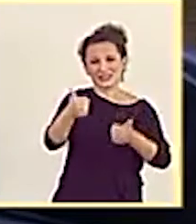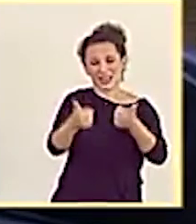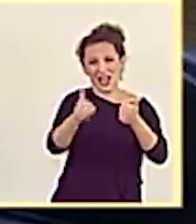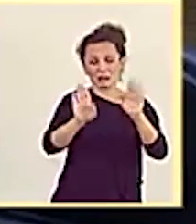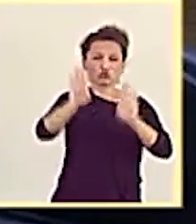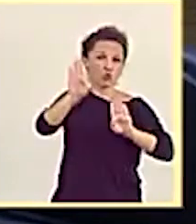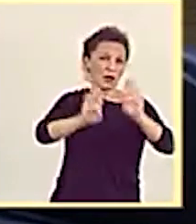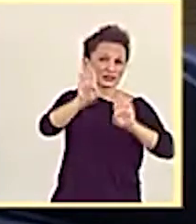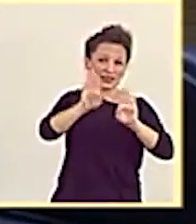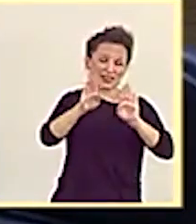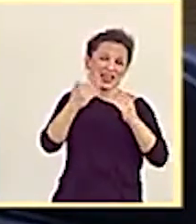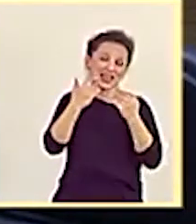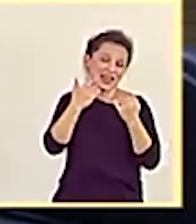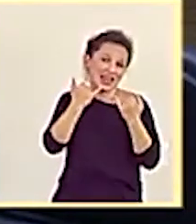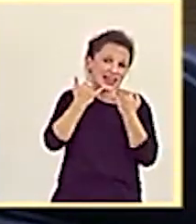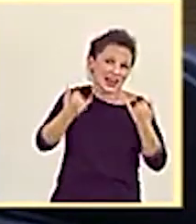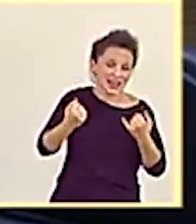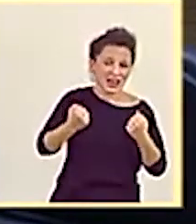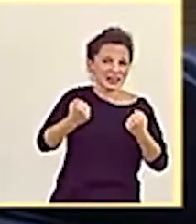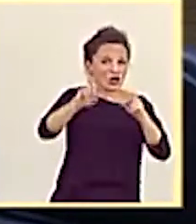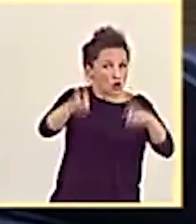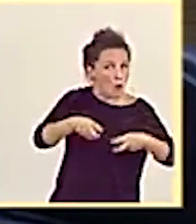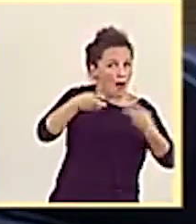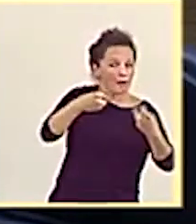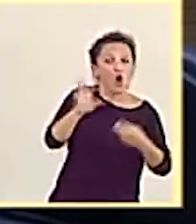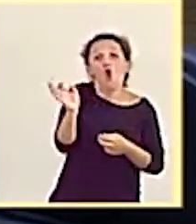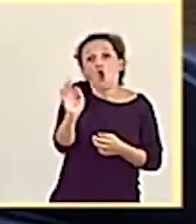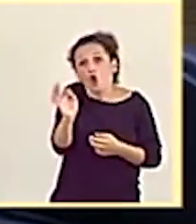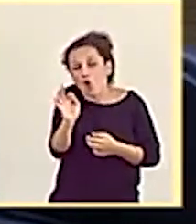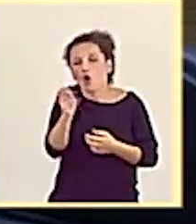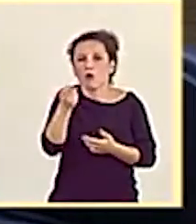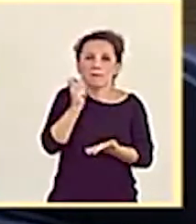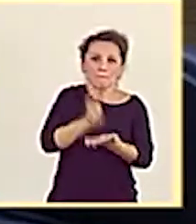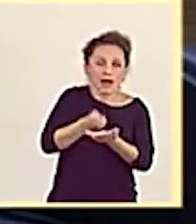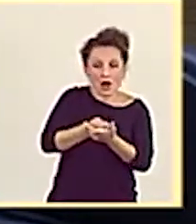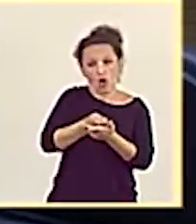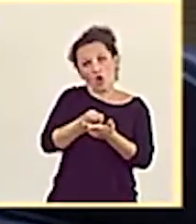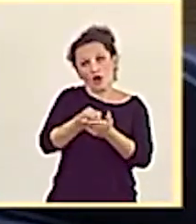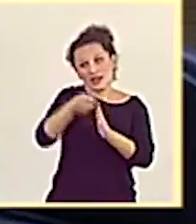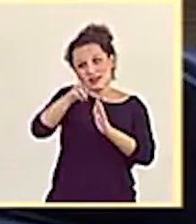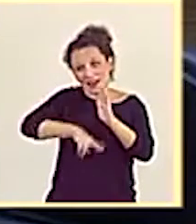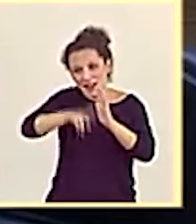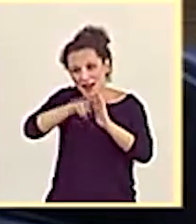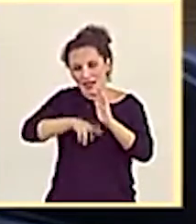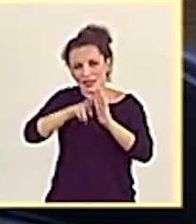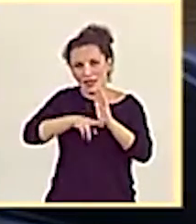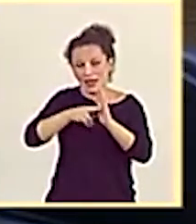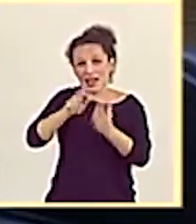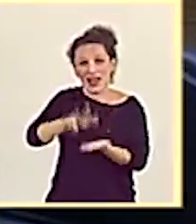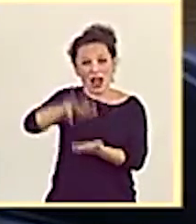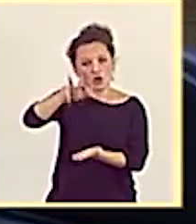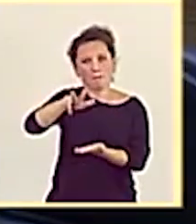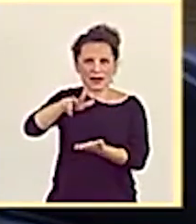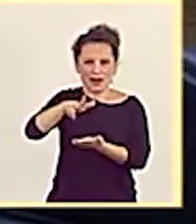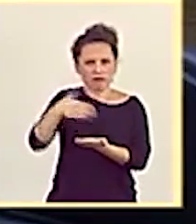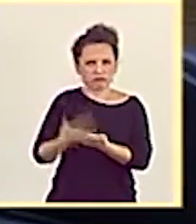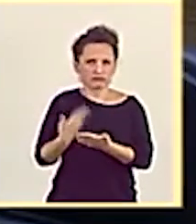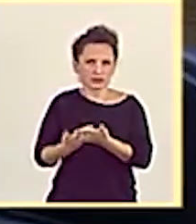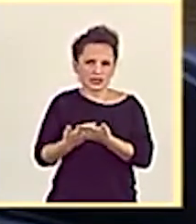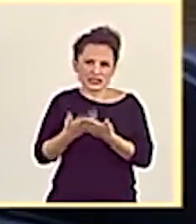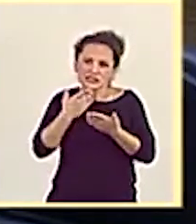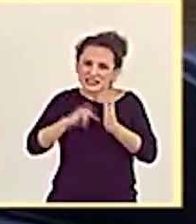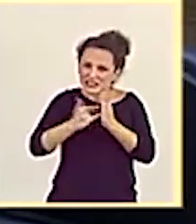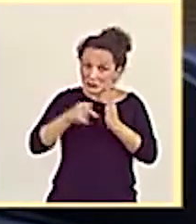mañana en el Consejo de Ministros, o a las reglas de pago de cánones y peajes para poder garantizar que el sistema es estable. Nuestra